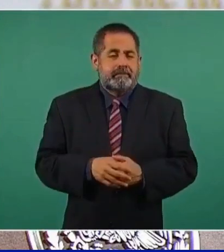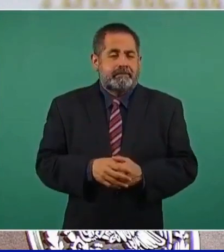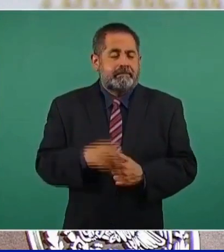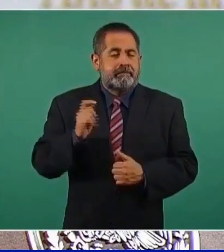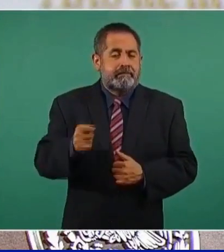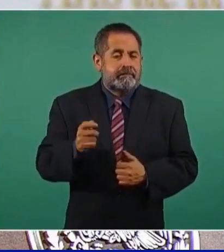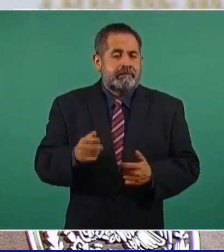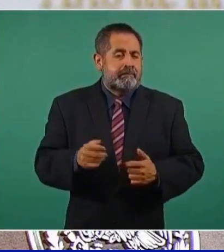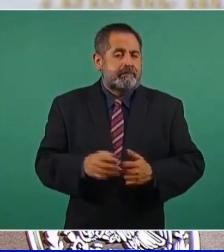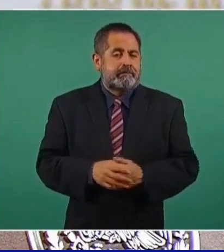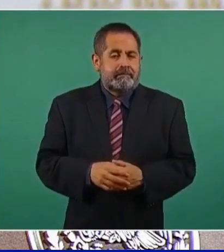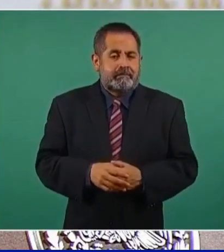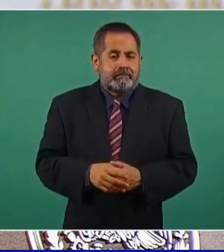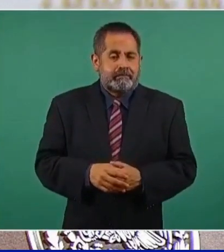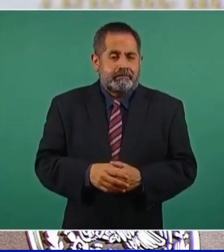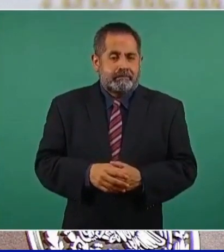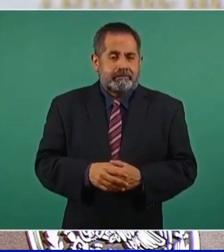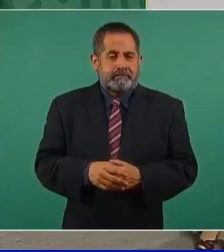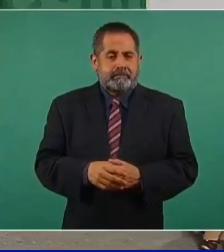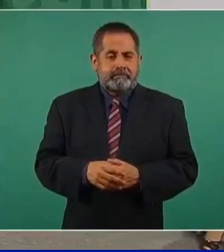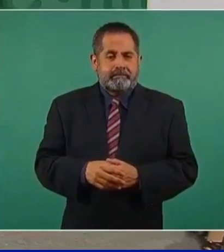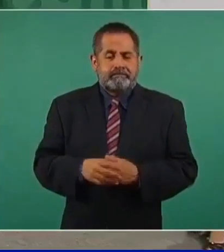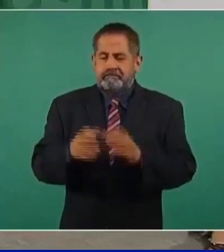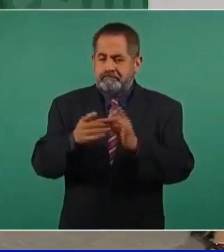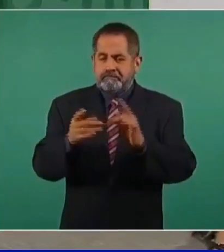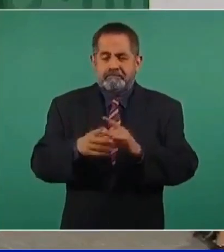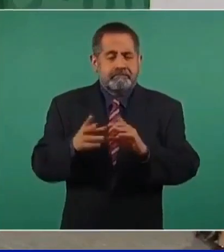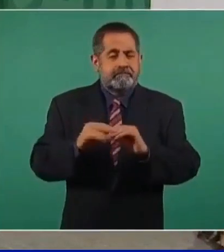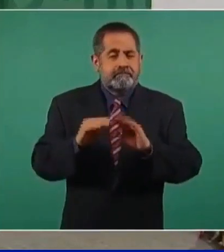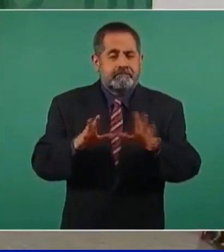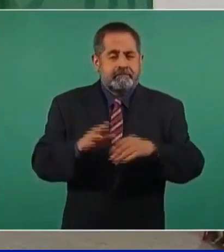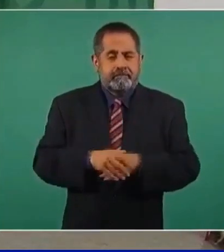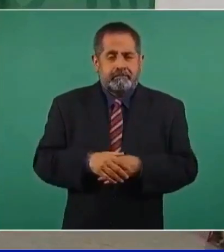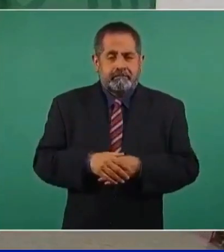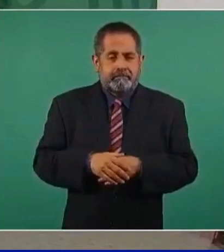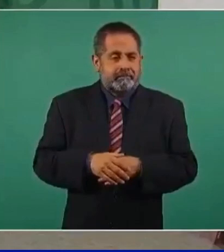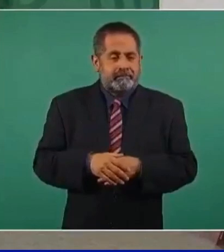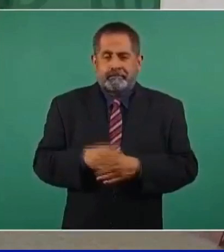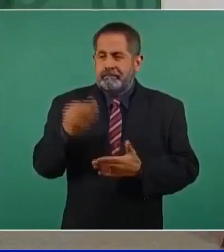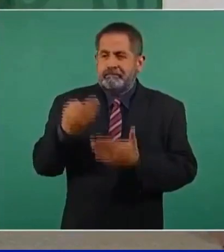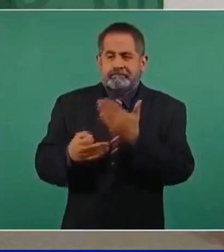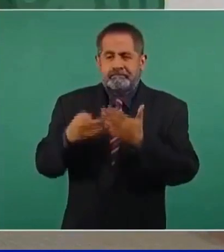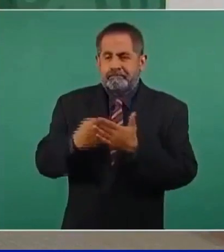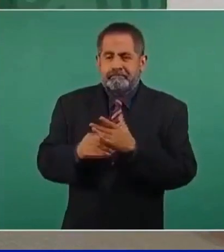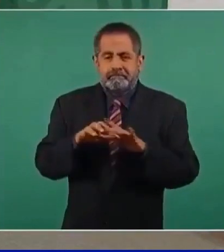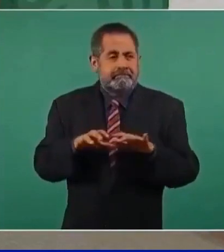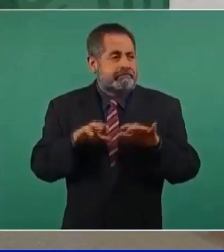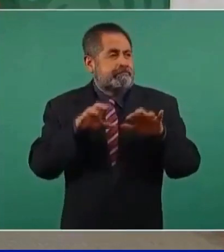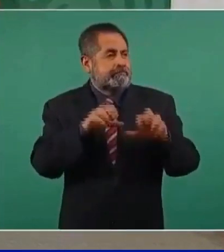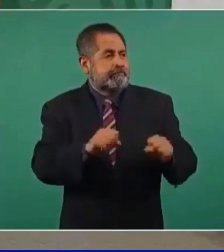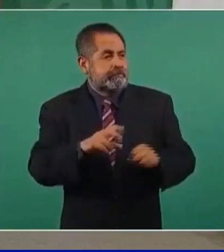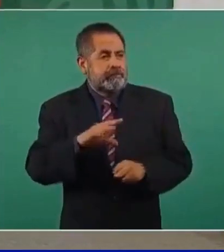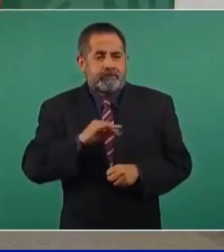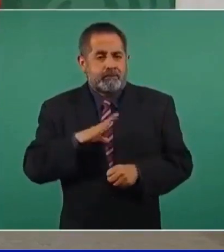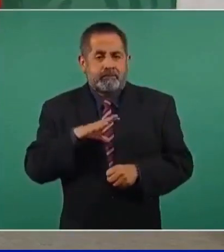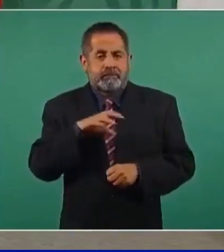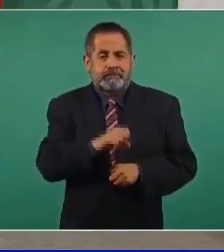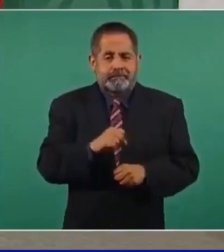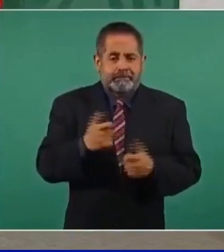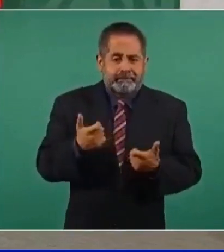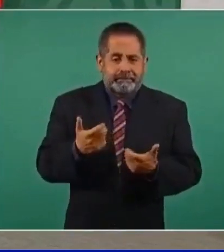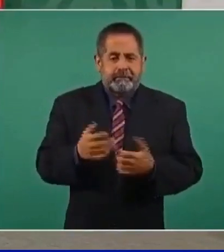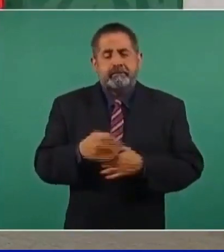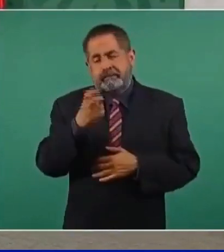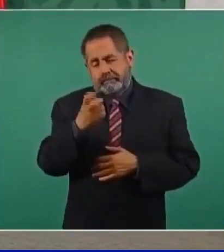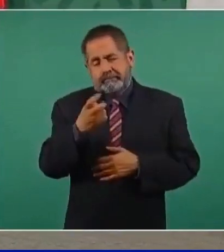es mejor hablar de carestía, porque eso es lo